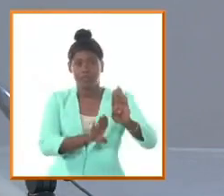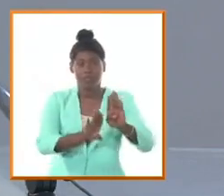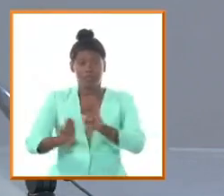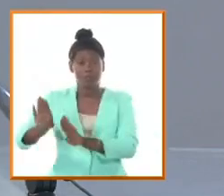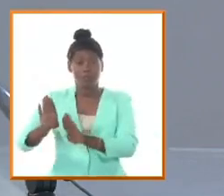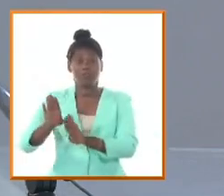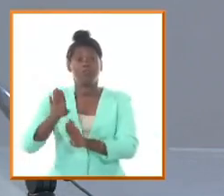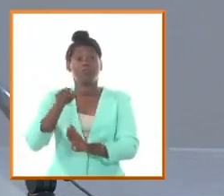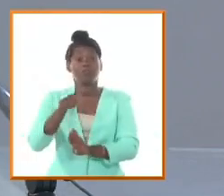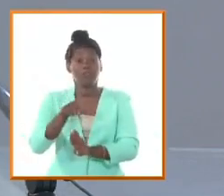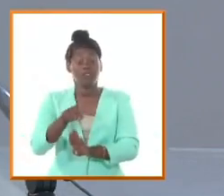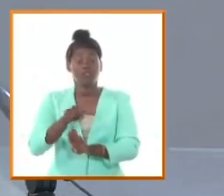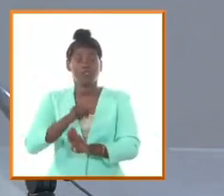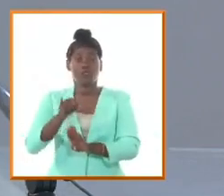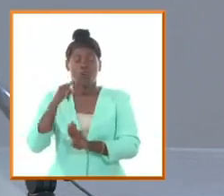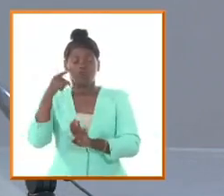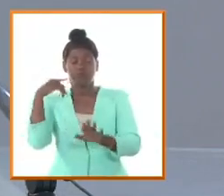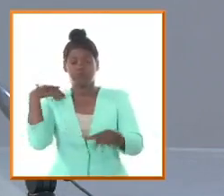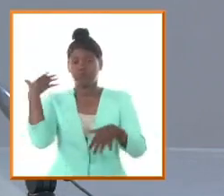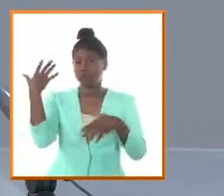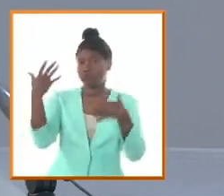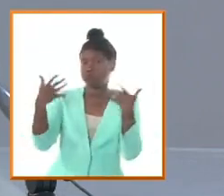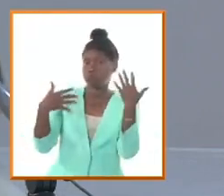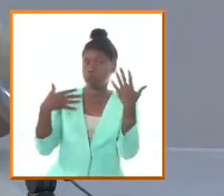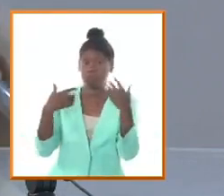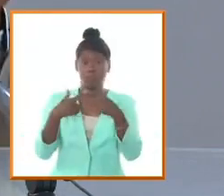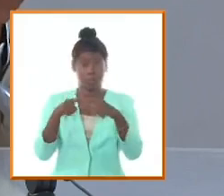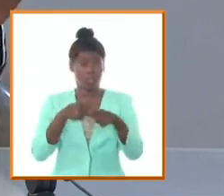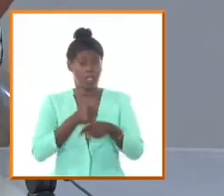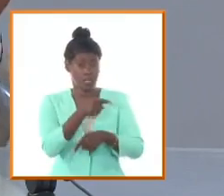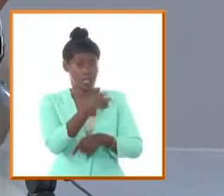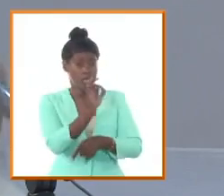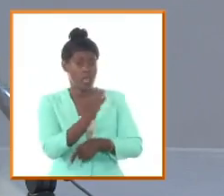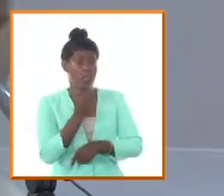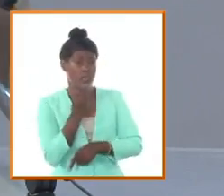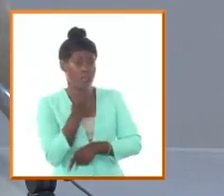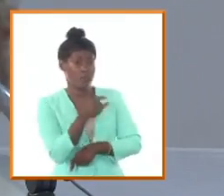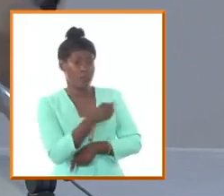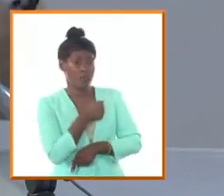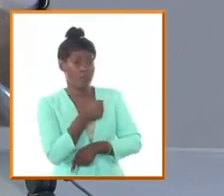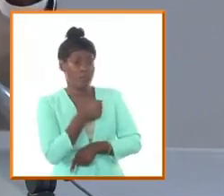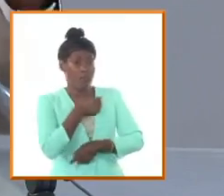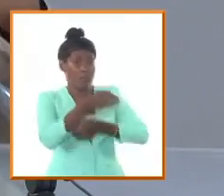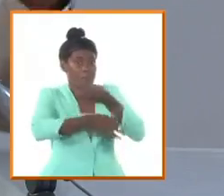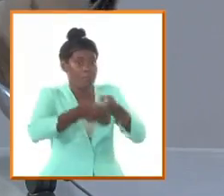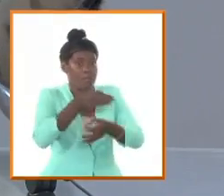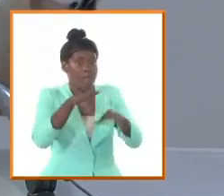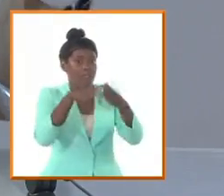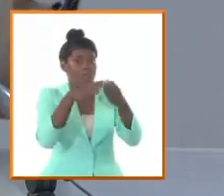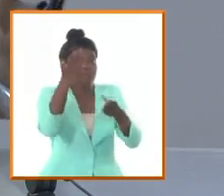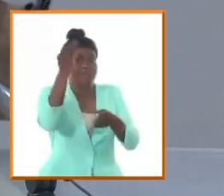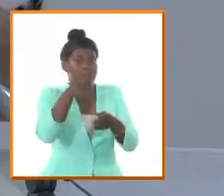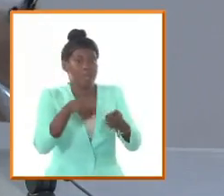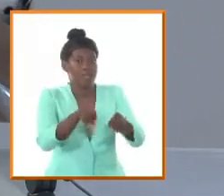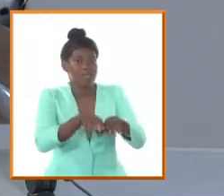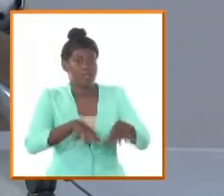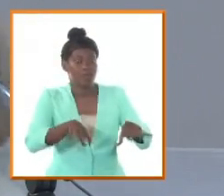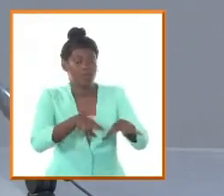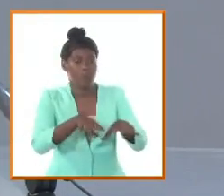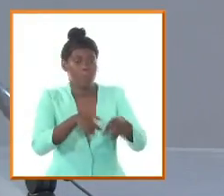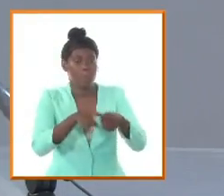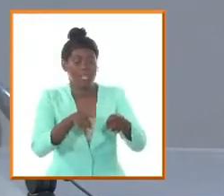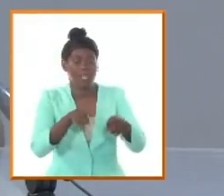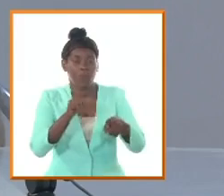que se van insisto no es que mejoren absolutamente las tensiones existentes entre ellos pero logran